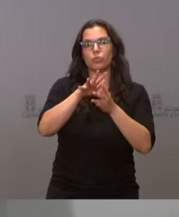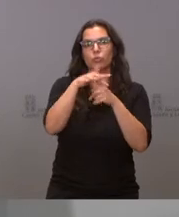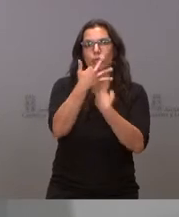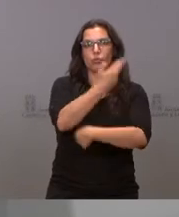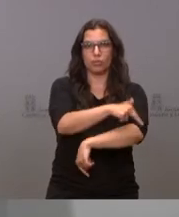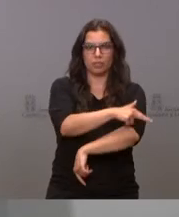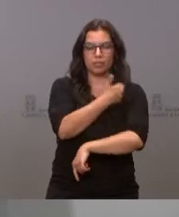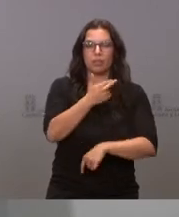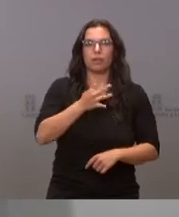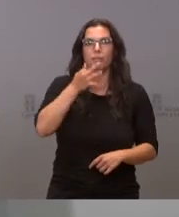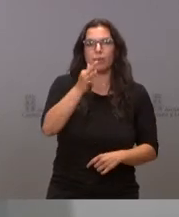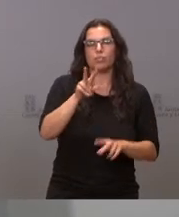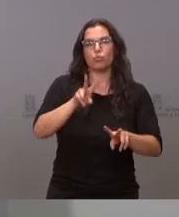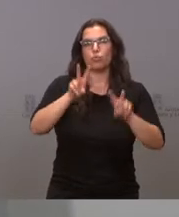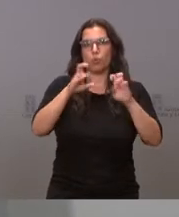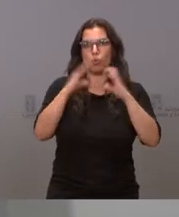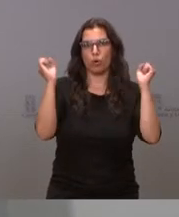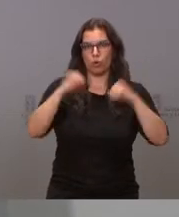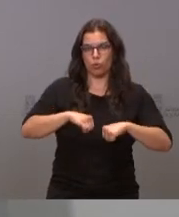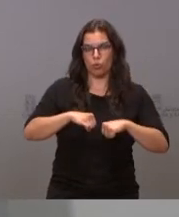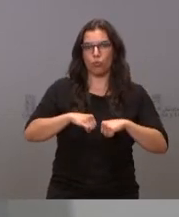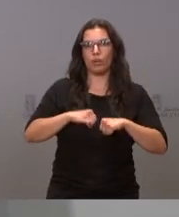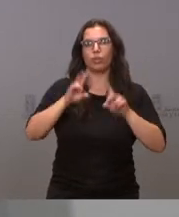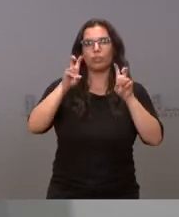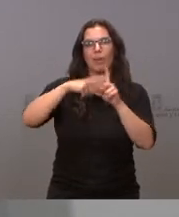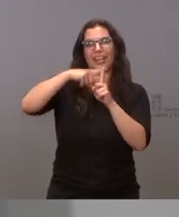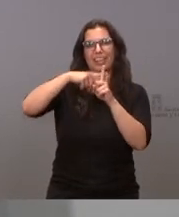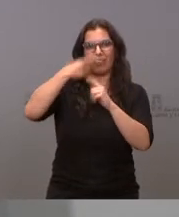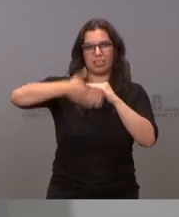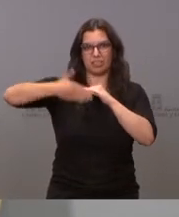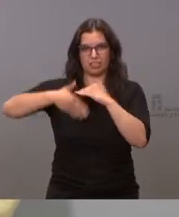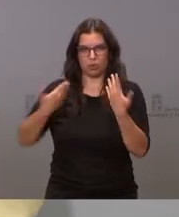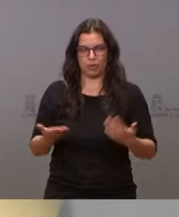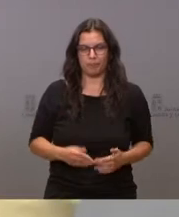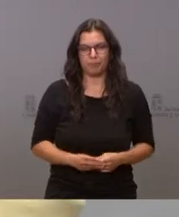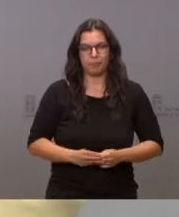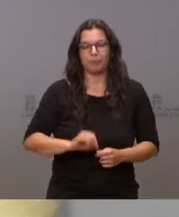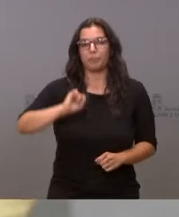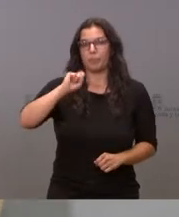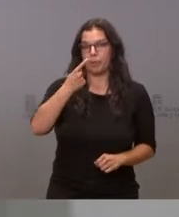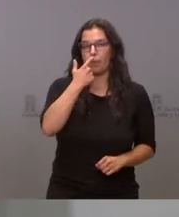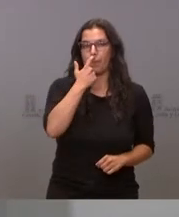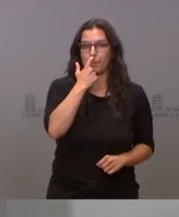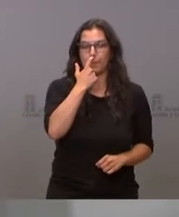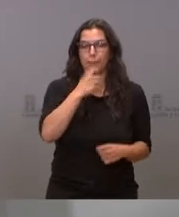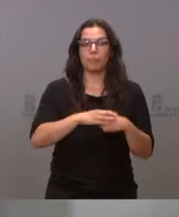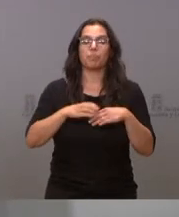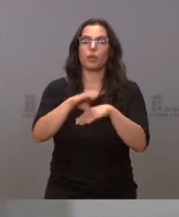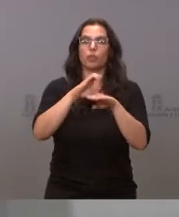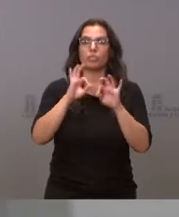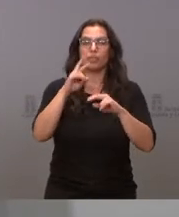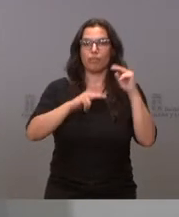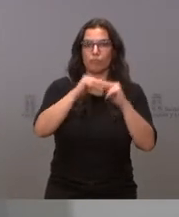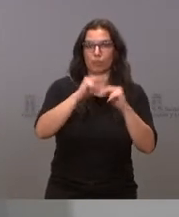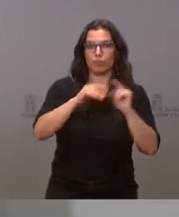nuevo acuerdo de niveles de restricción. En primer lugar, la Consejería de Fomento